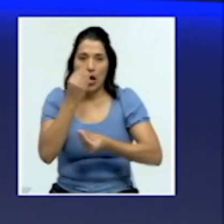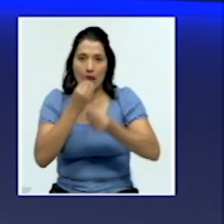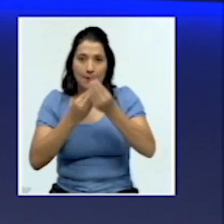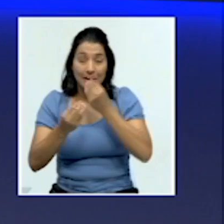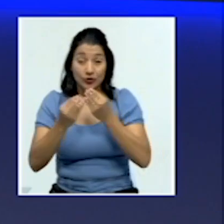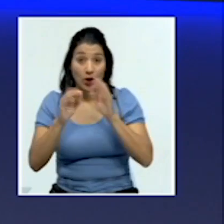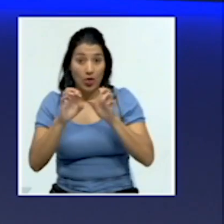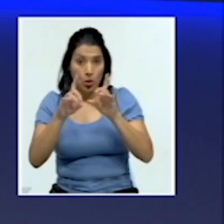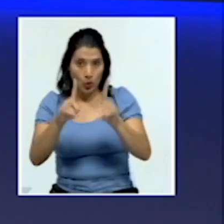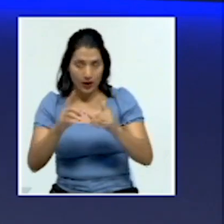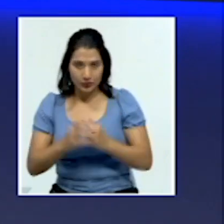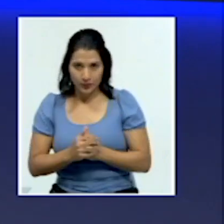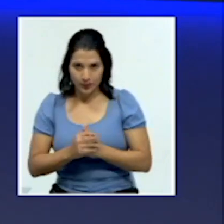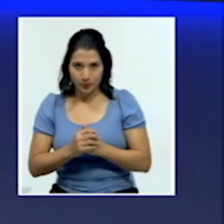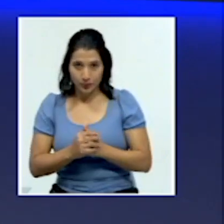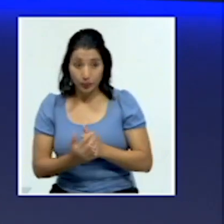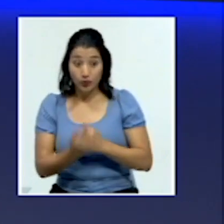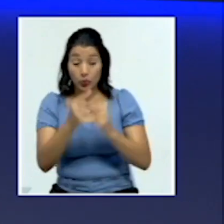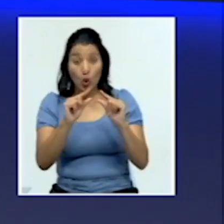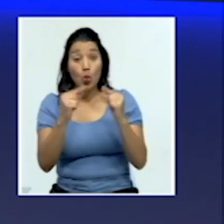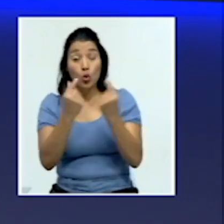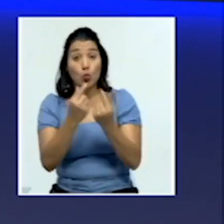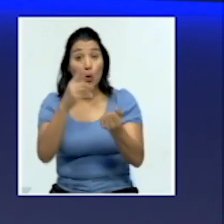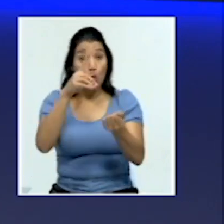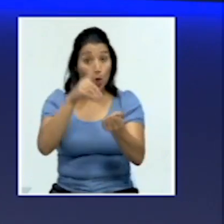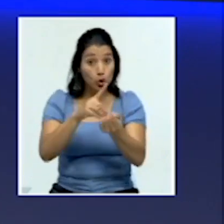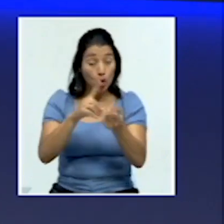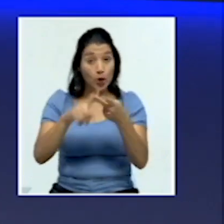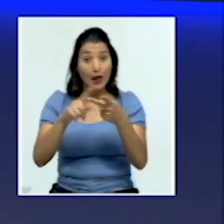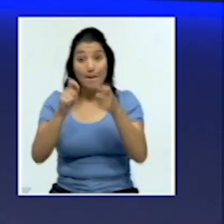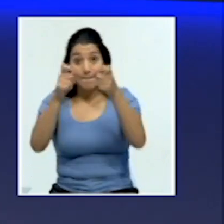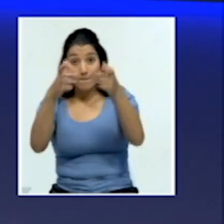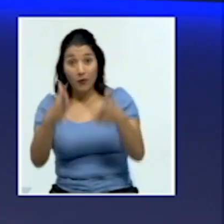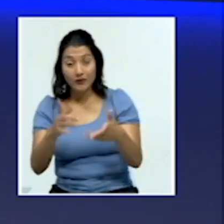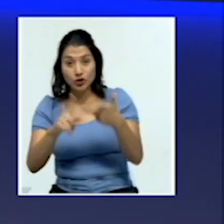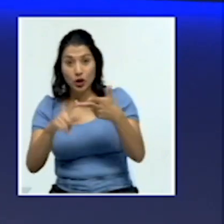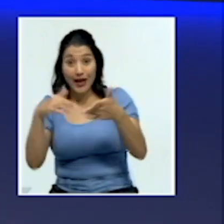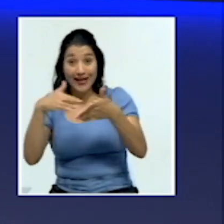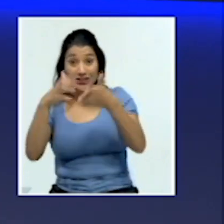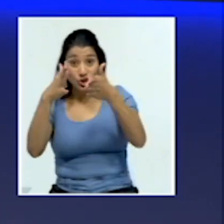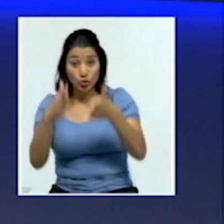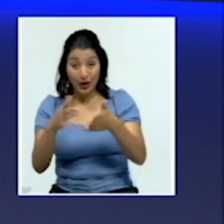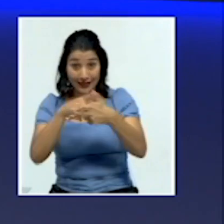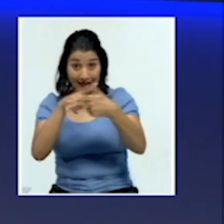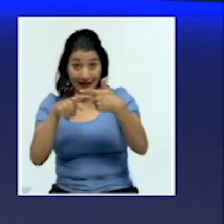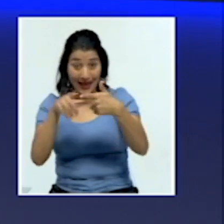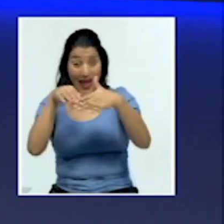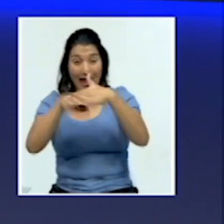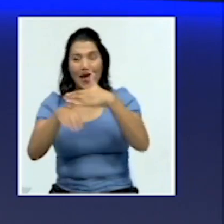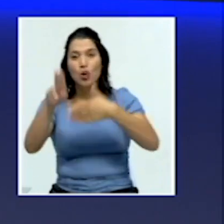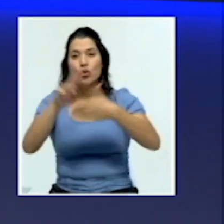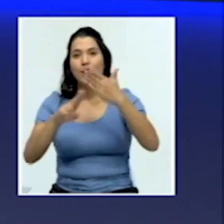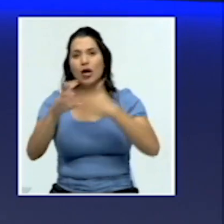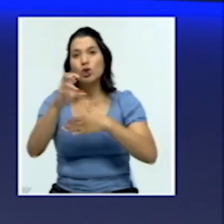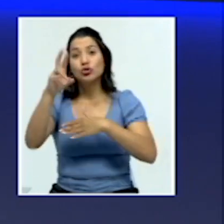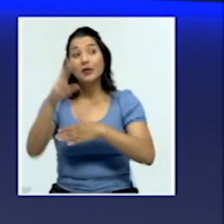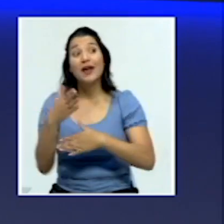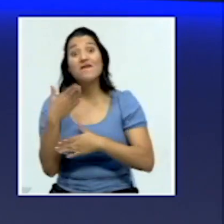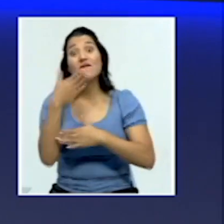Un grupo de médicos y docentes y estudiantes de la Universidad de Costa Rica recorrieron